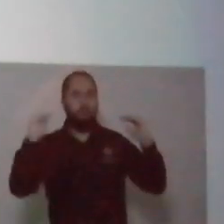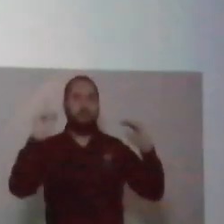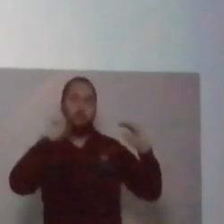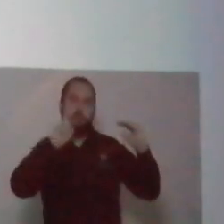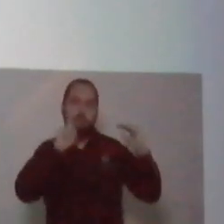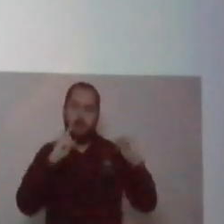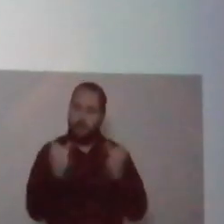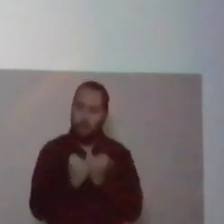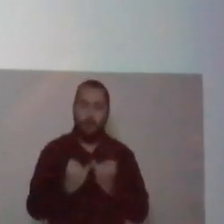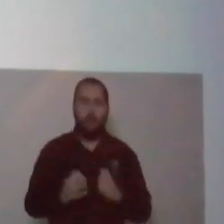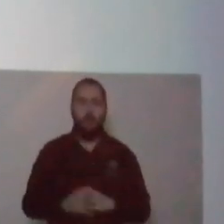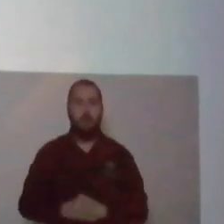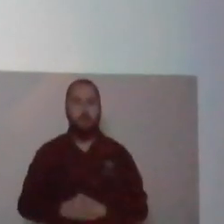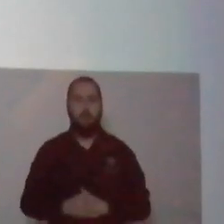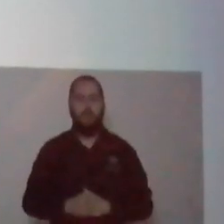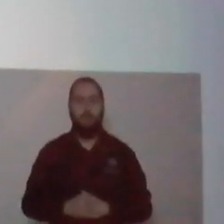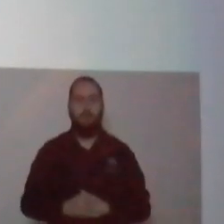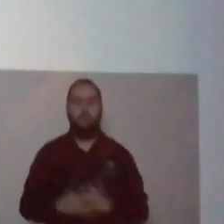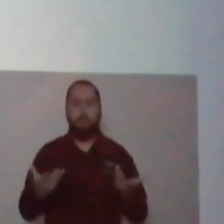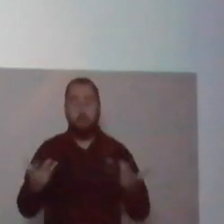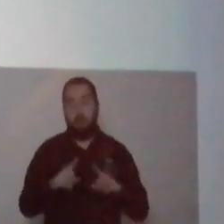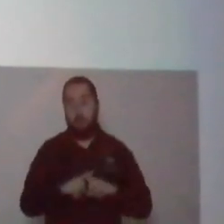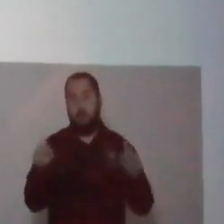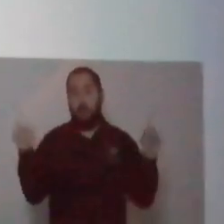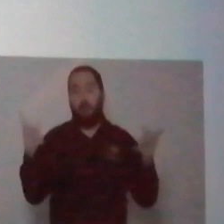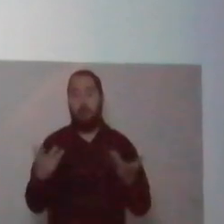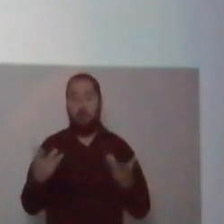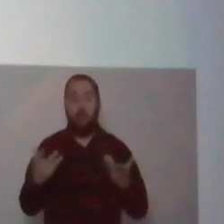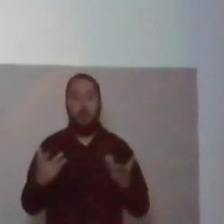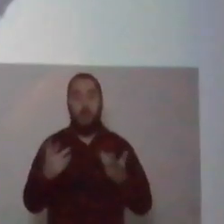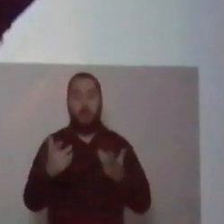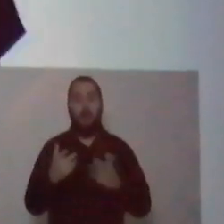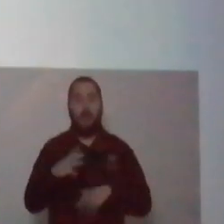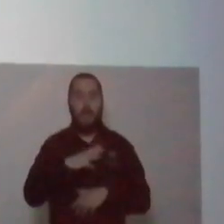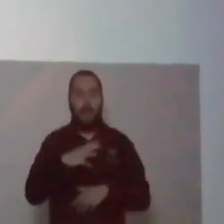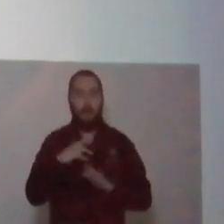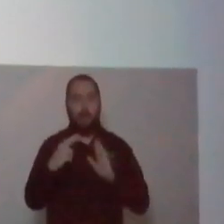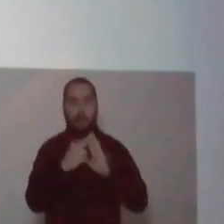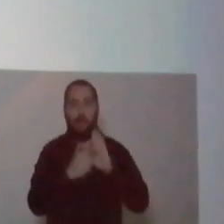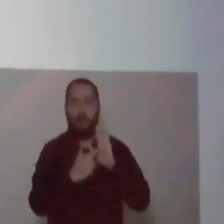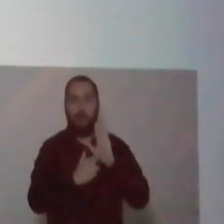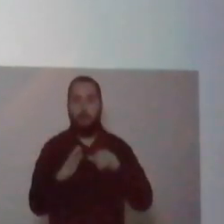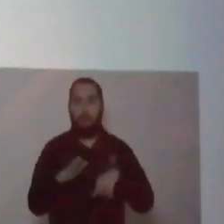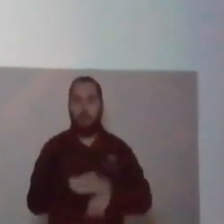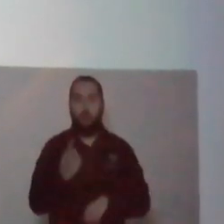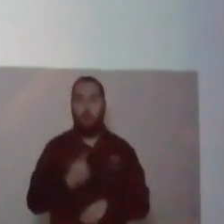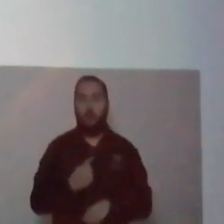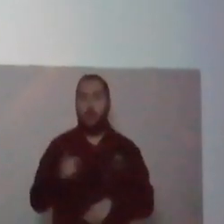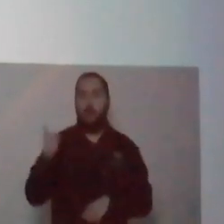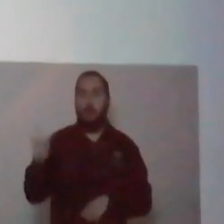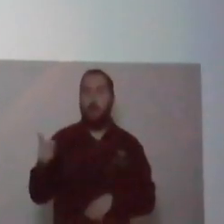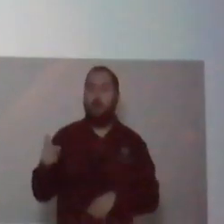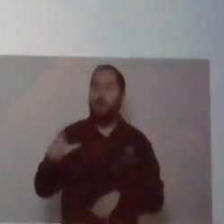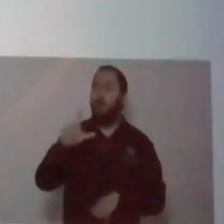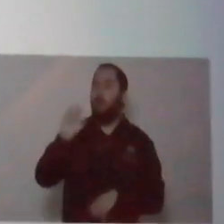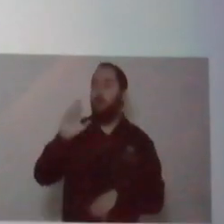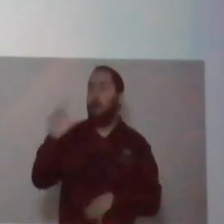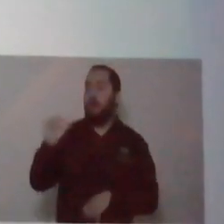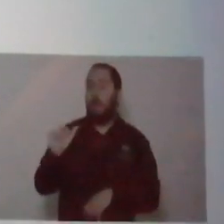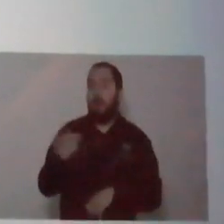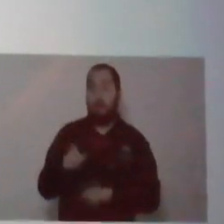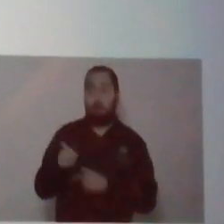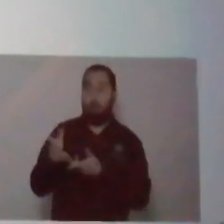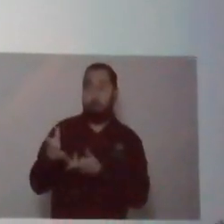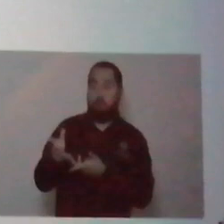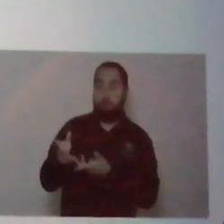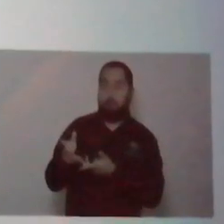en la industria manufacturera. ¿Qué diferencia a las políticas implementadas por el superdelegado Loera que